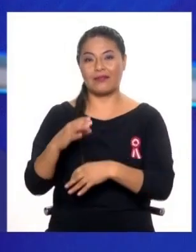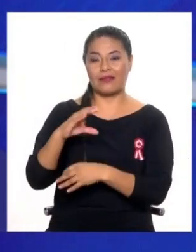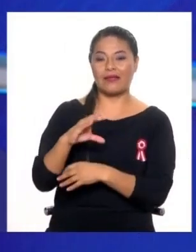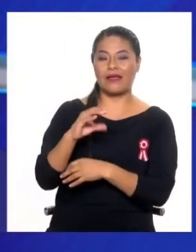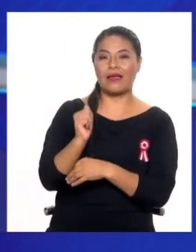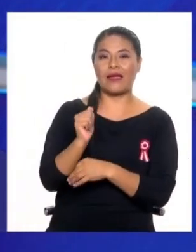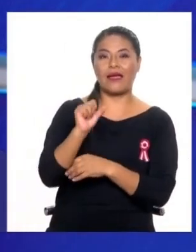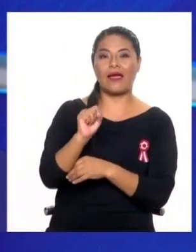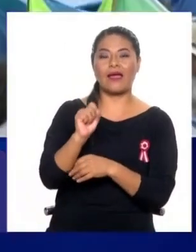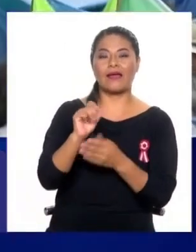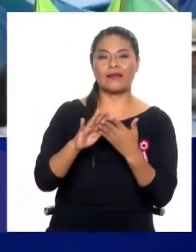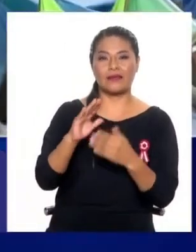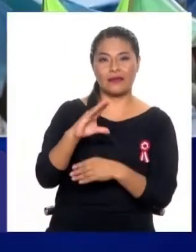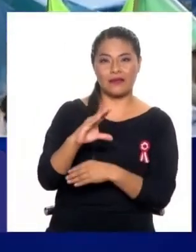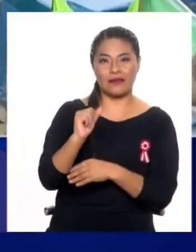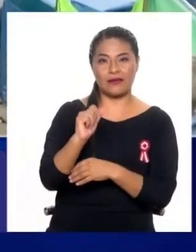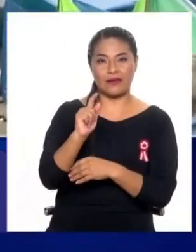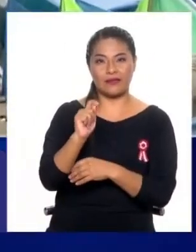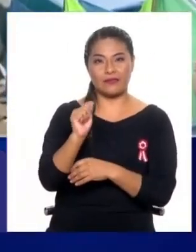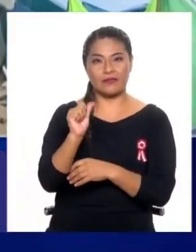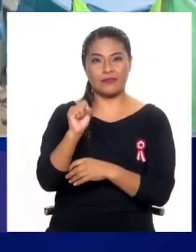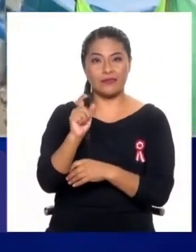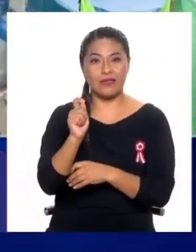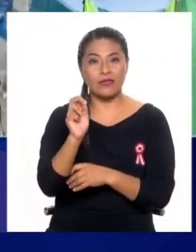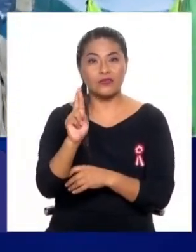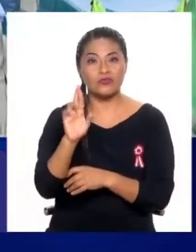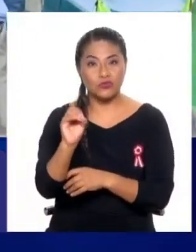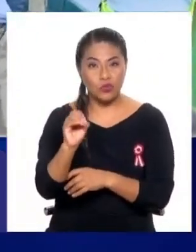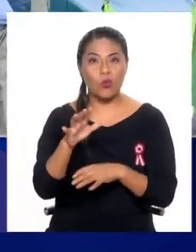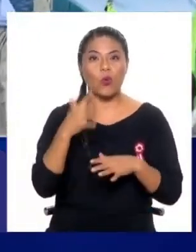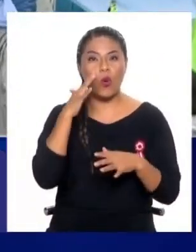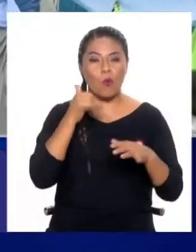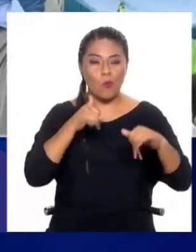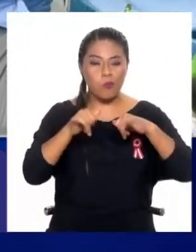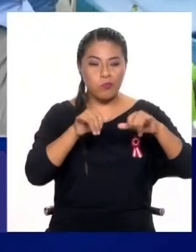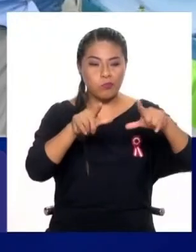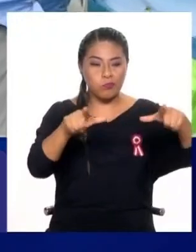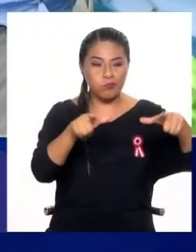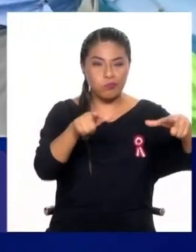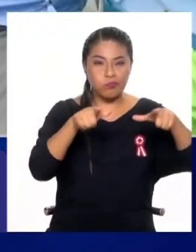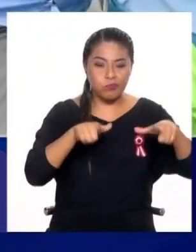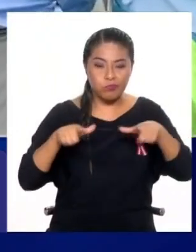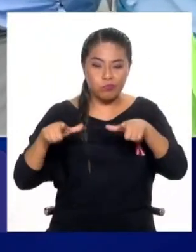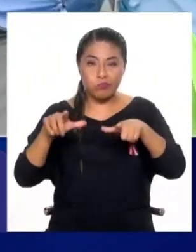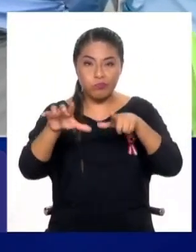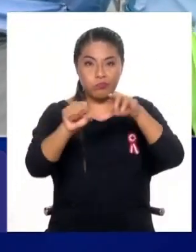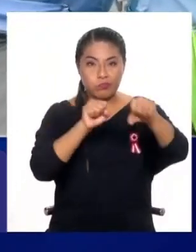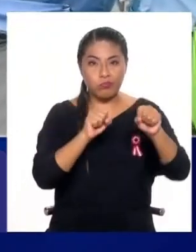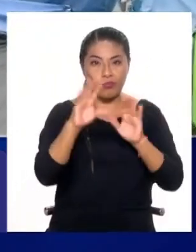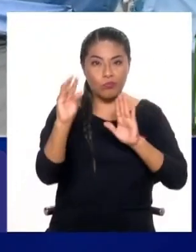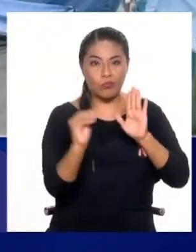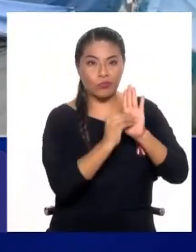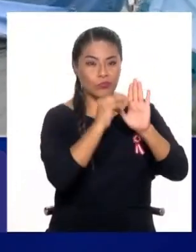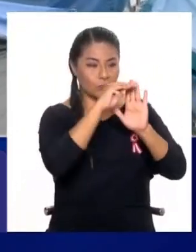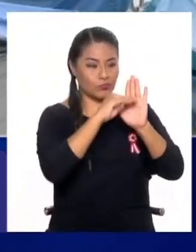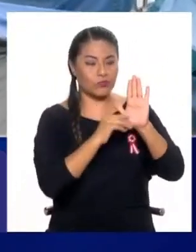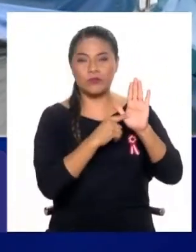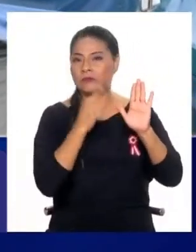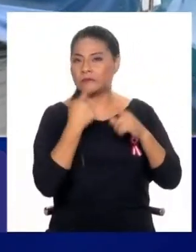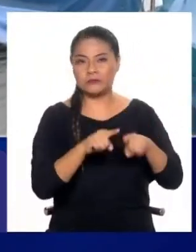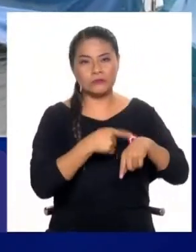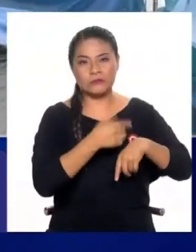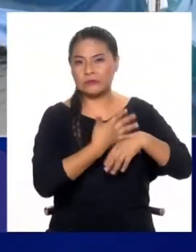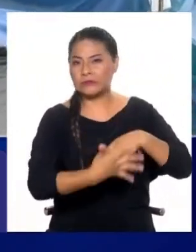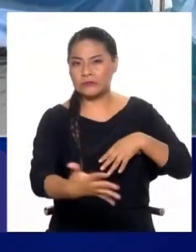O sea, se han hecho varios esfuerzos de poder generar bases catastrales actualizadas desde las principales ciudades del Perú. No te hablo de todo el país, te